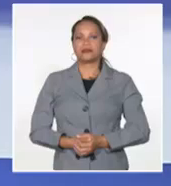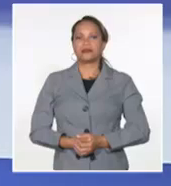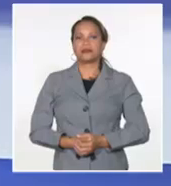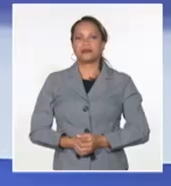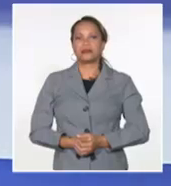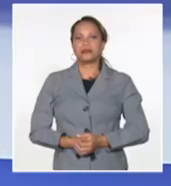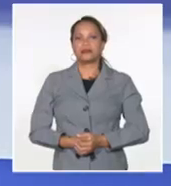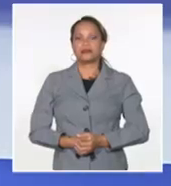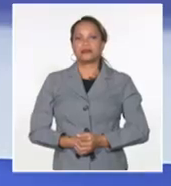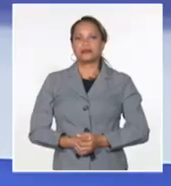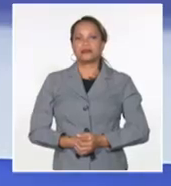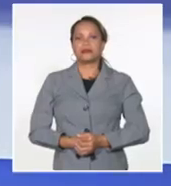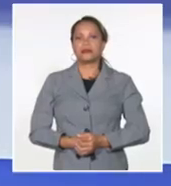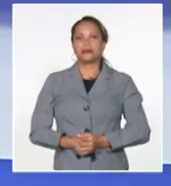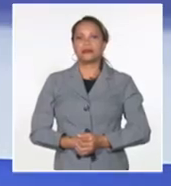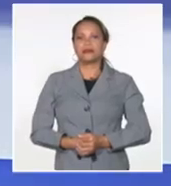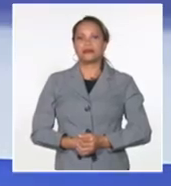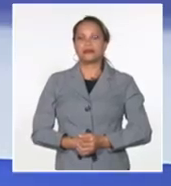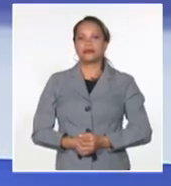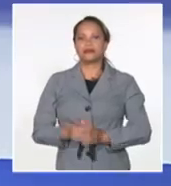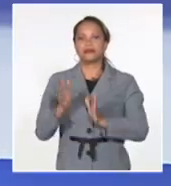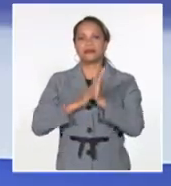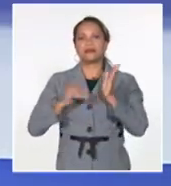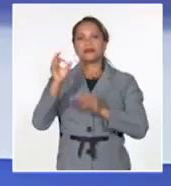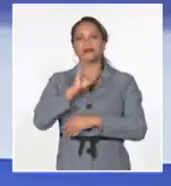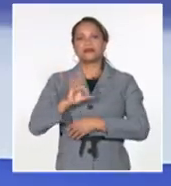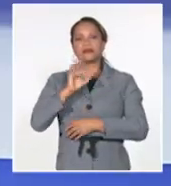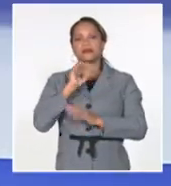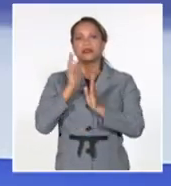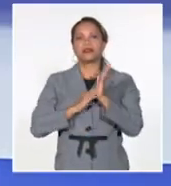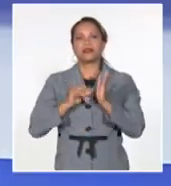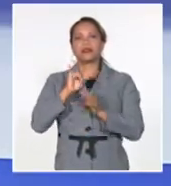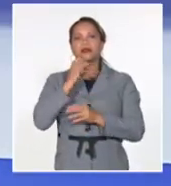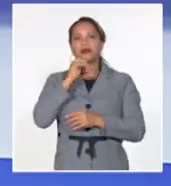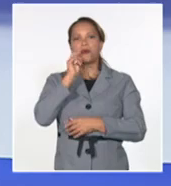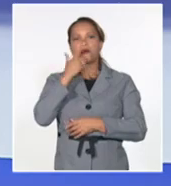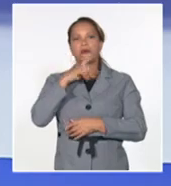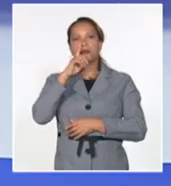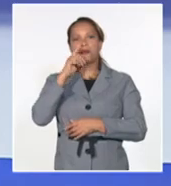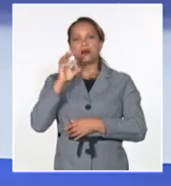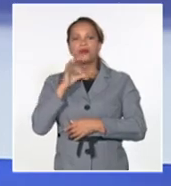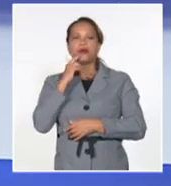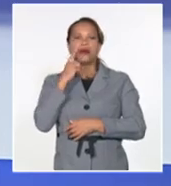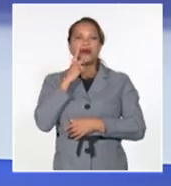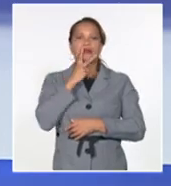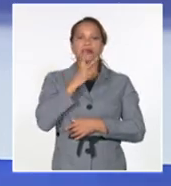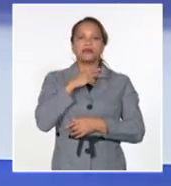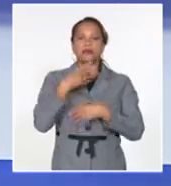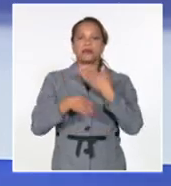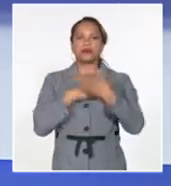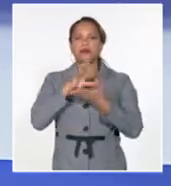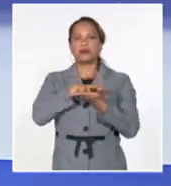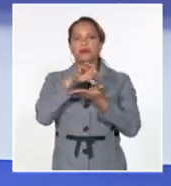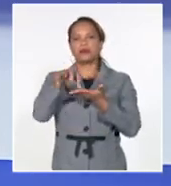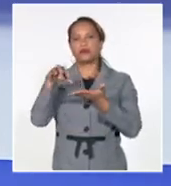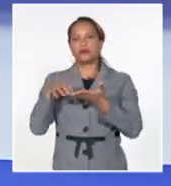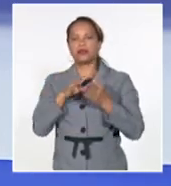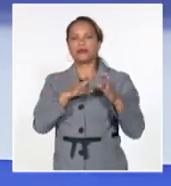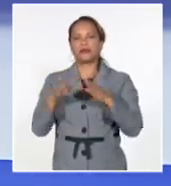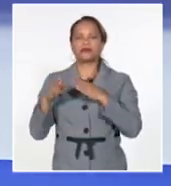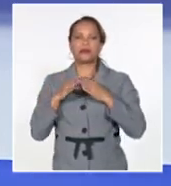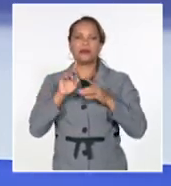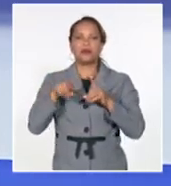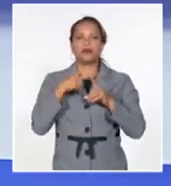Las Unidas declaró a octubre como mes urbano para centrar la atención del mundo en los problemas de las ciudades y comunidades y su desarrollo